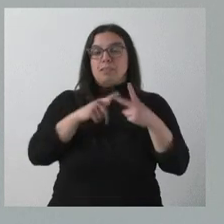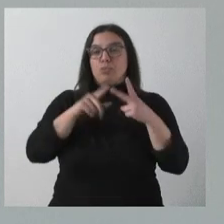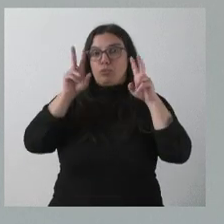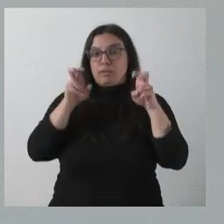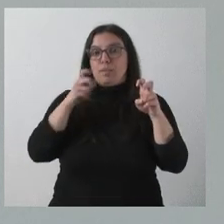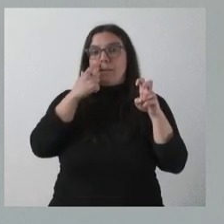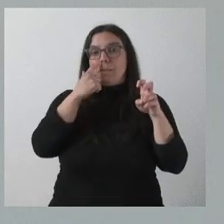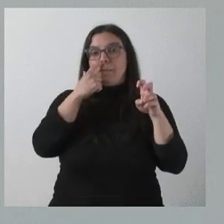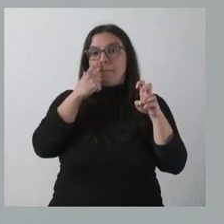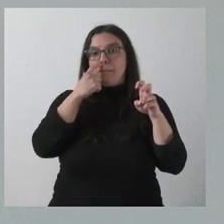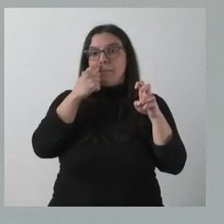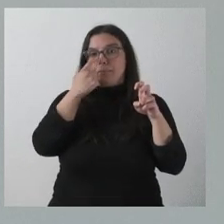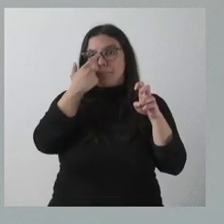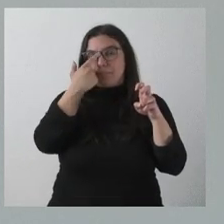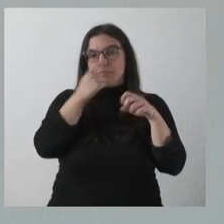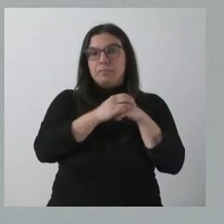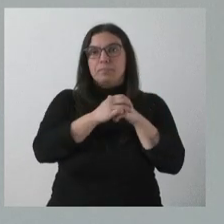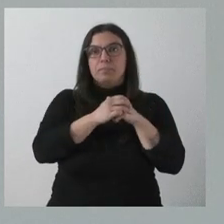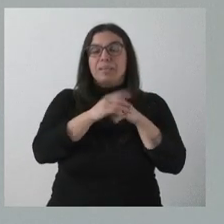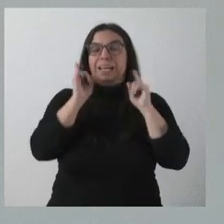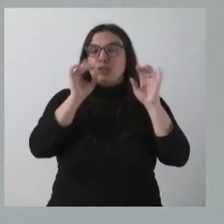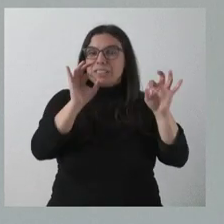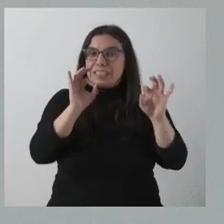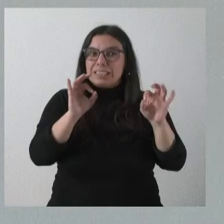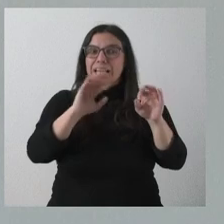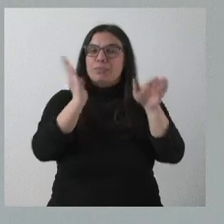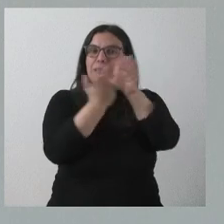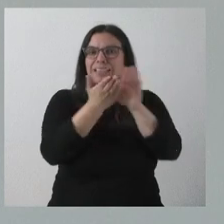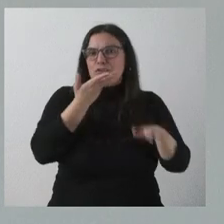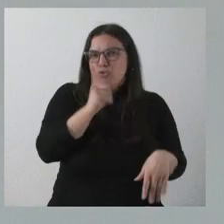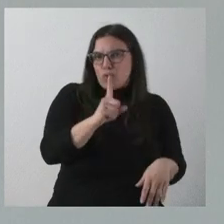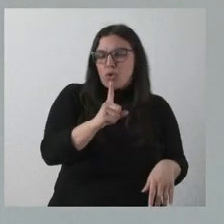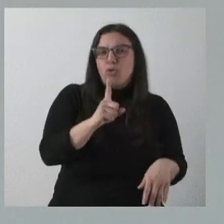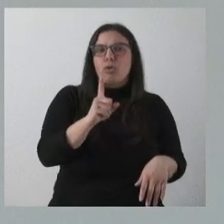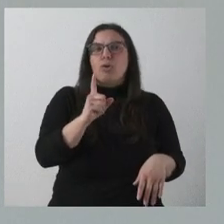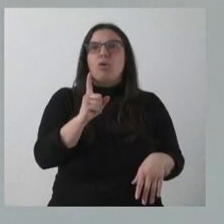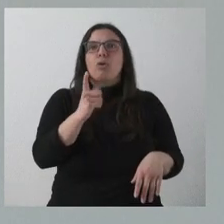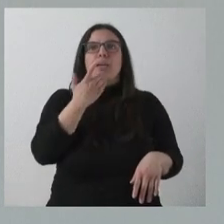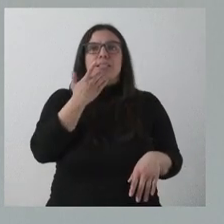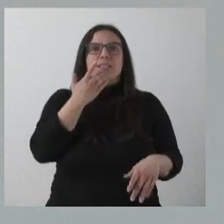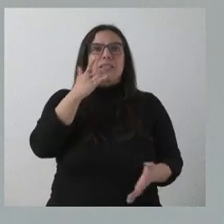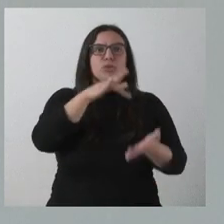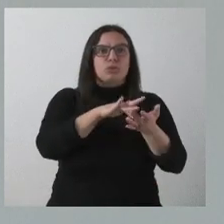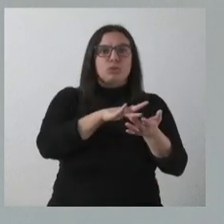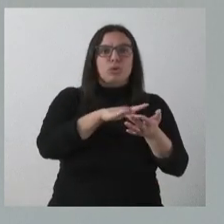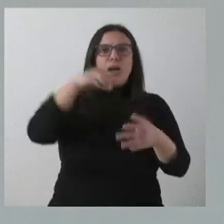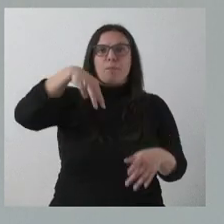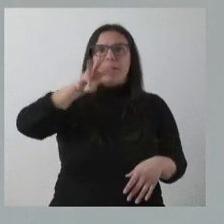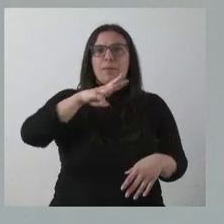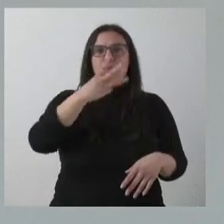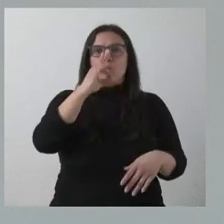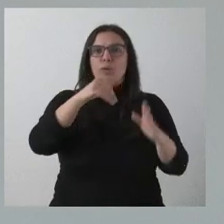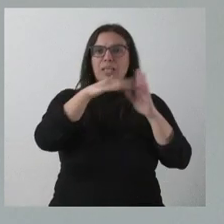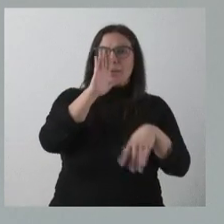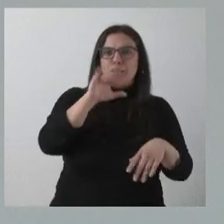usted planteaba, no conozco el caso concreto del expediente, ni si se superan las 50 o no megavatios y es competencia